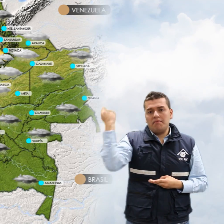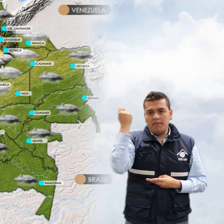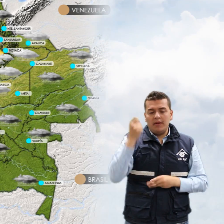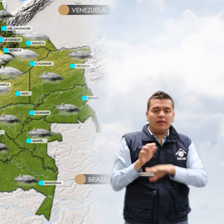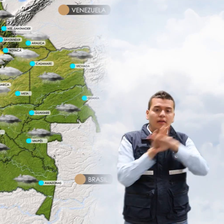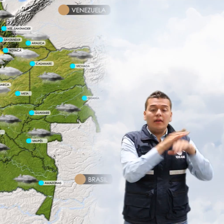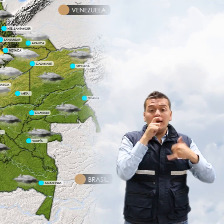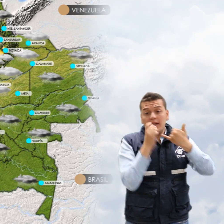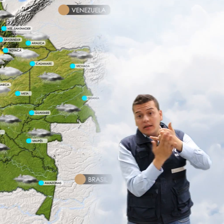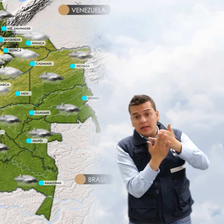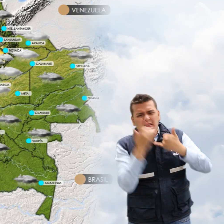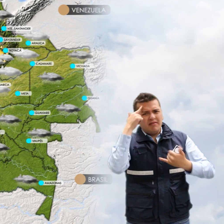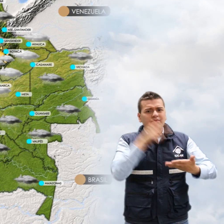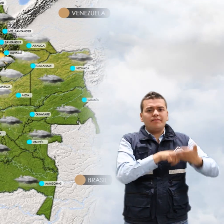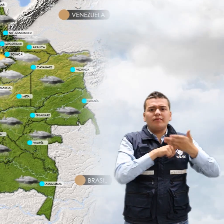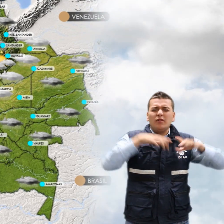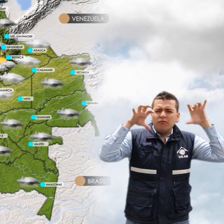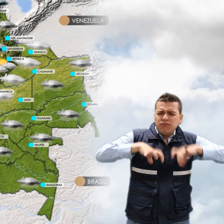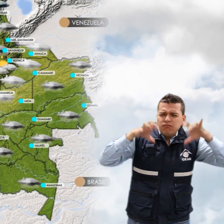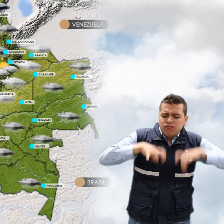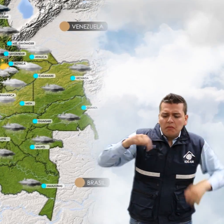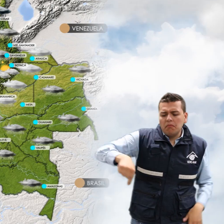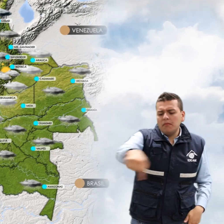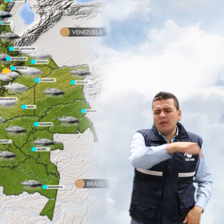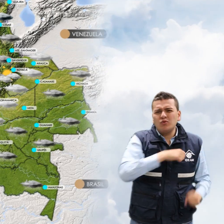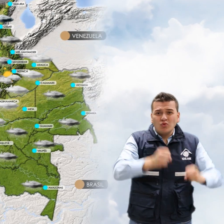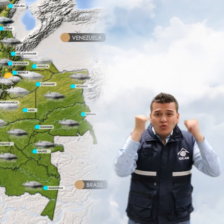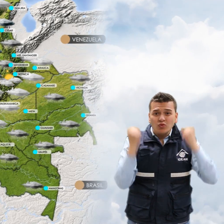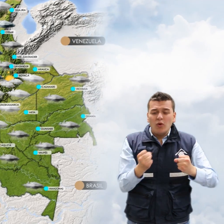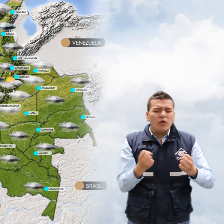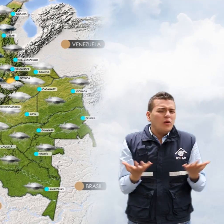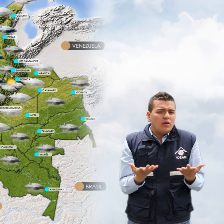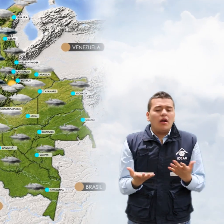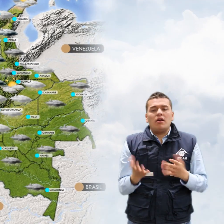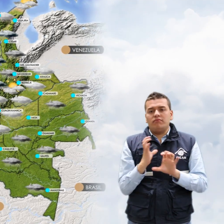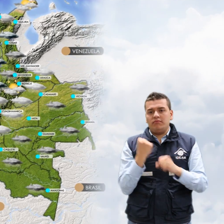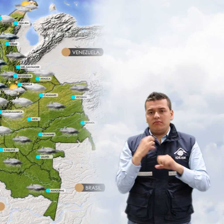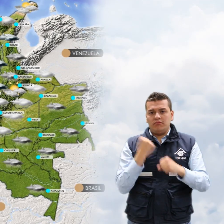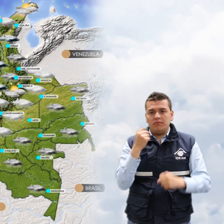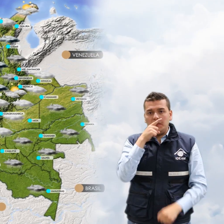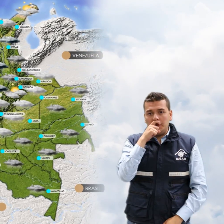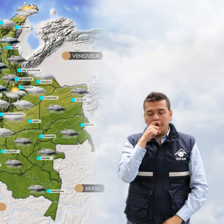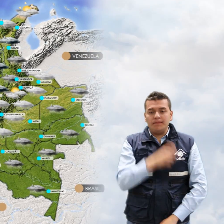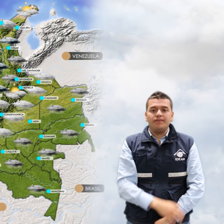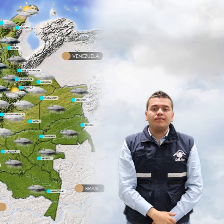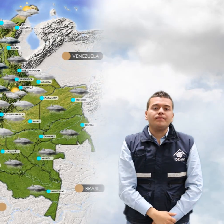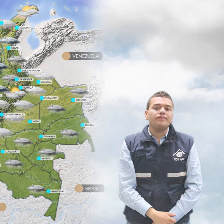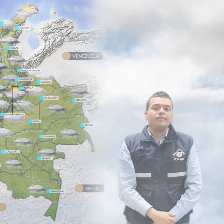Amazonía, se prevé condiciones de lluvia generalizadas. Las más fuertes se prevén en Baupés y Amazonas.